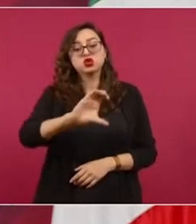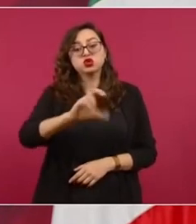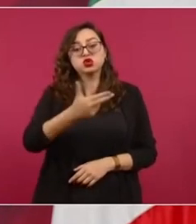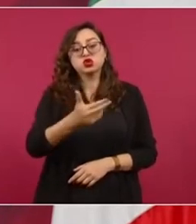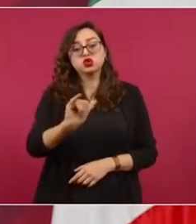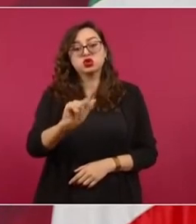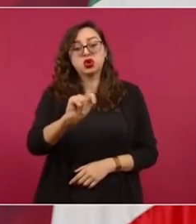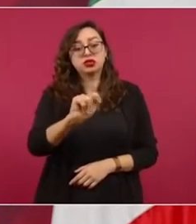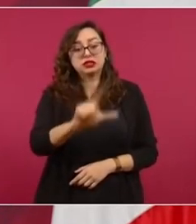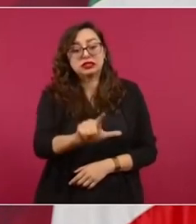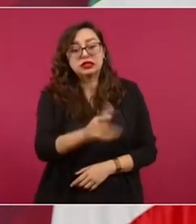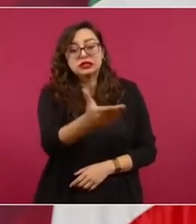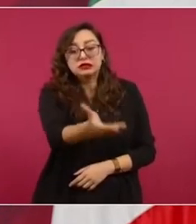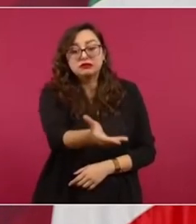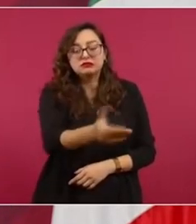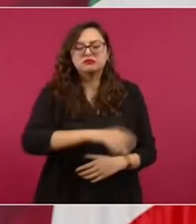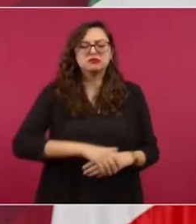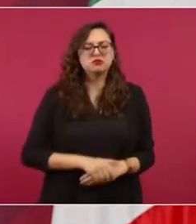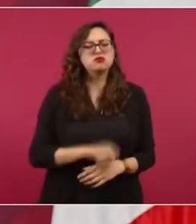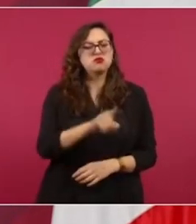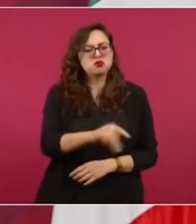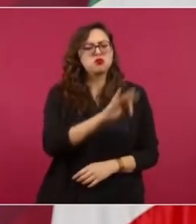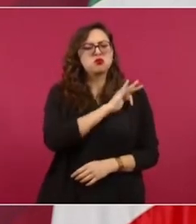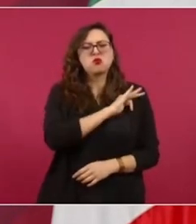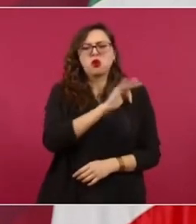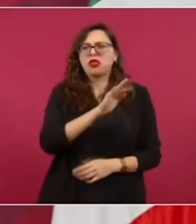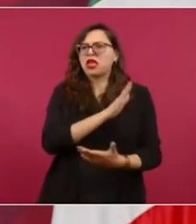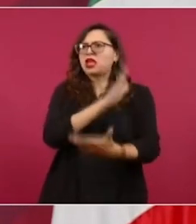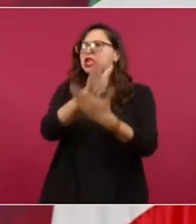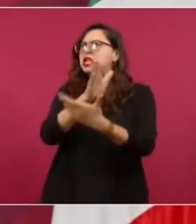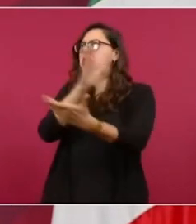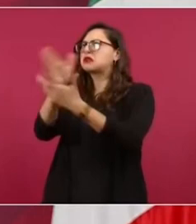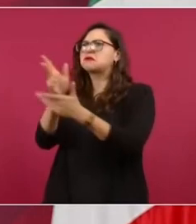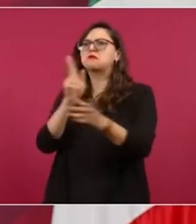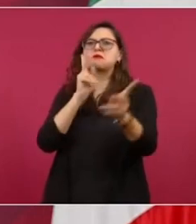pues que use otras tribunas